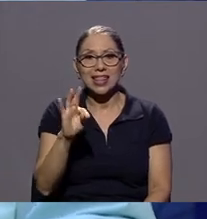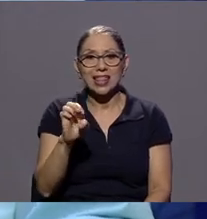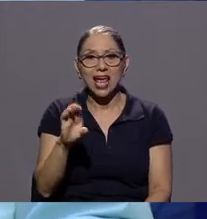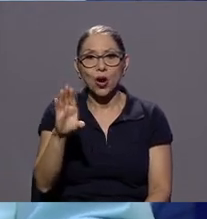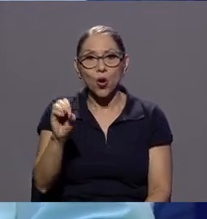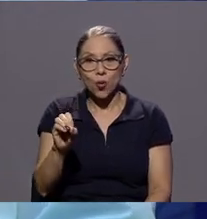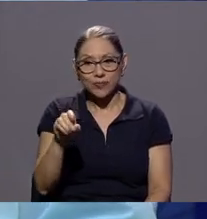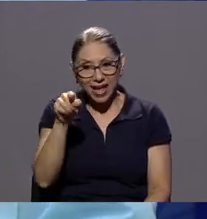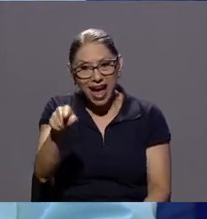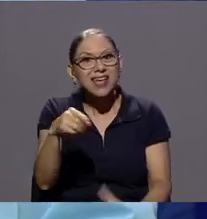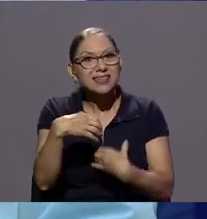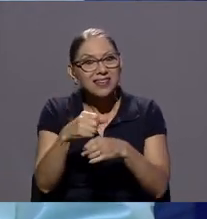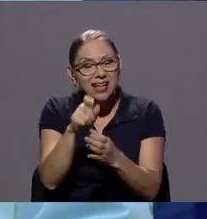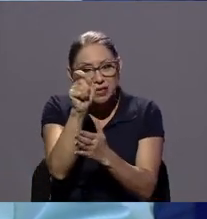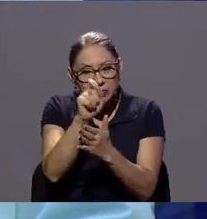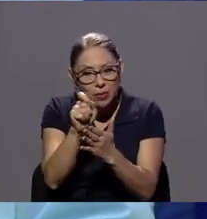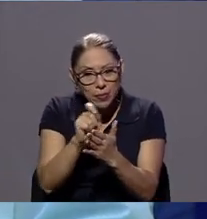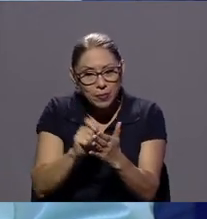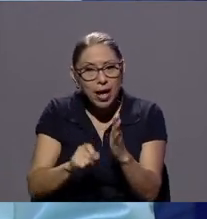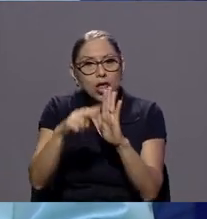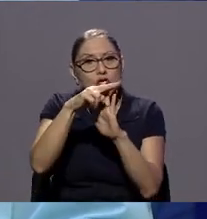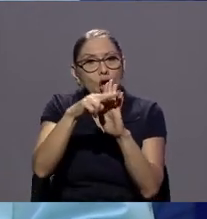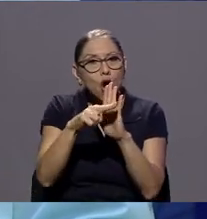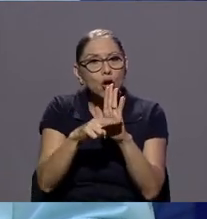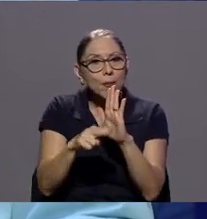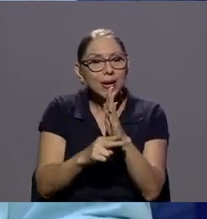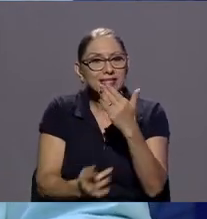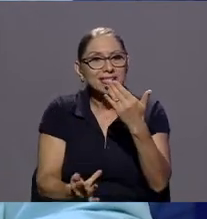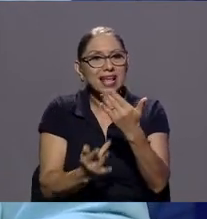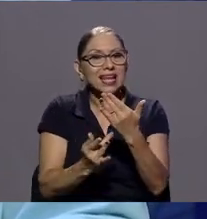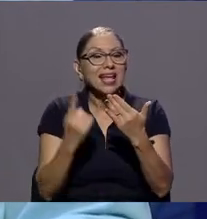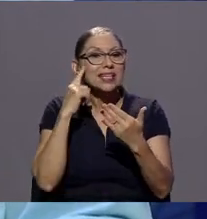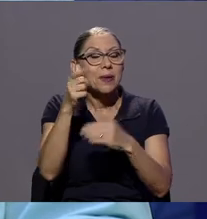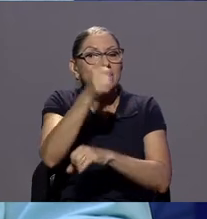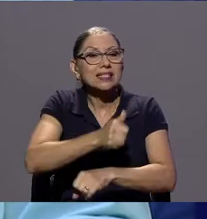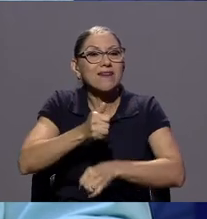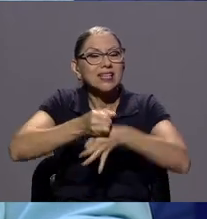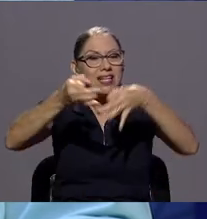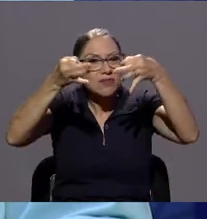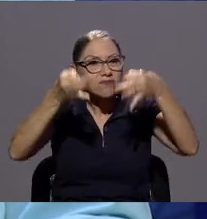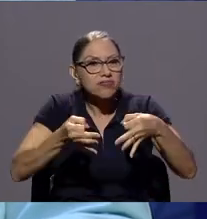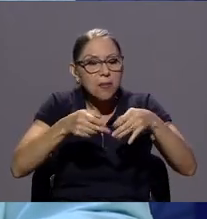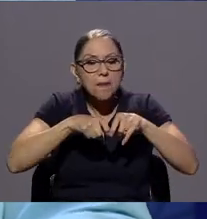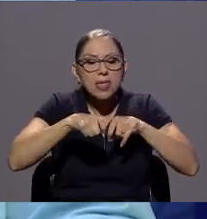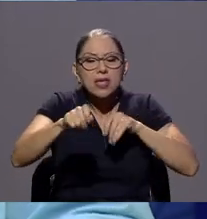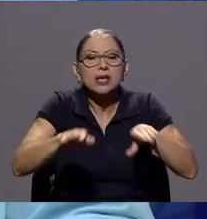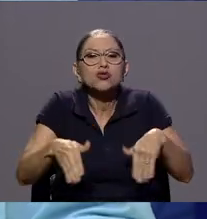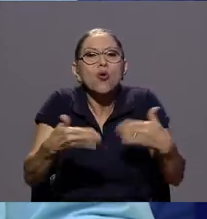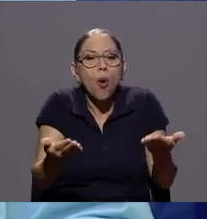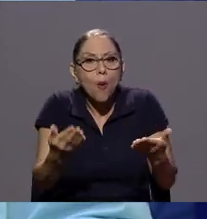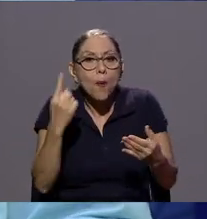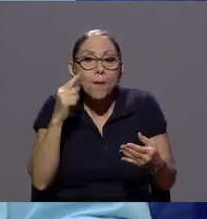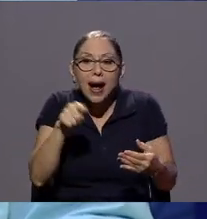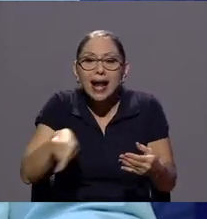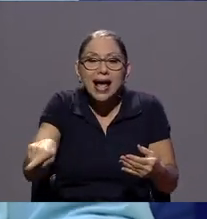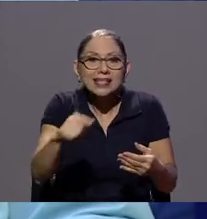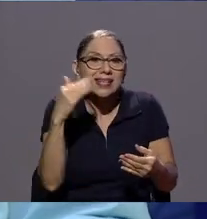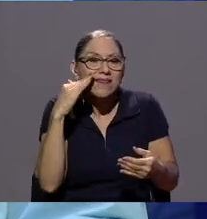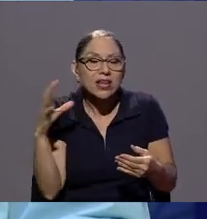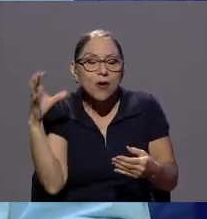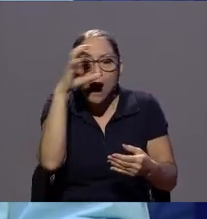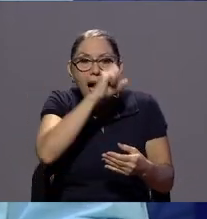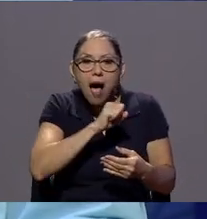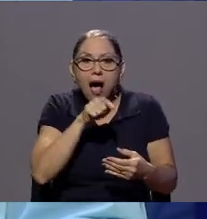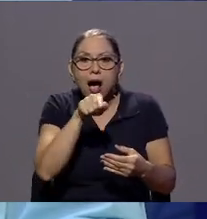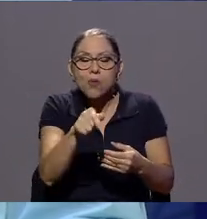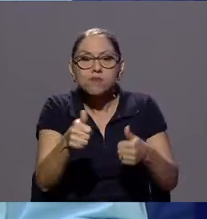para poder establecer parámetros reales para determinar la eficacia de ese tipo de productos pero viera cómo ha costado con los